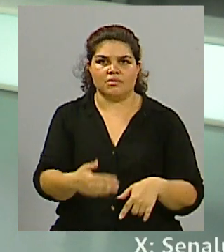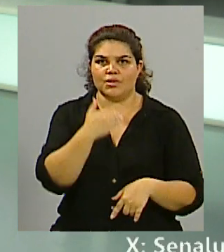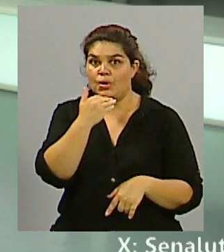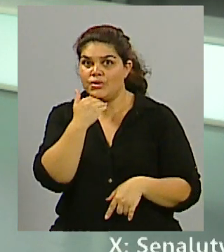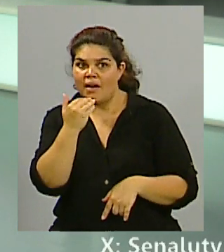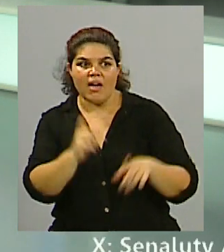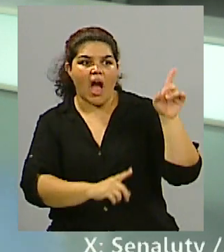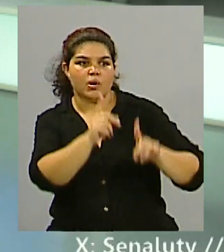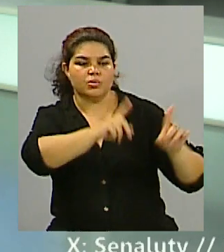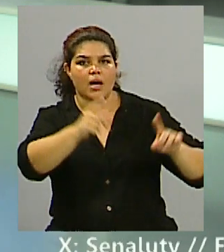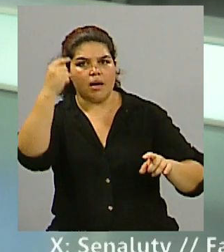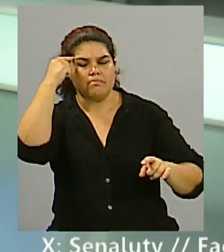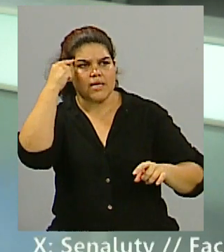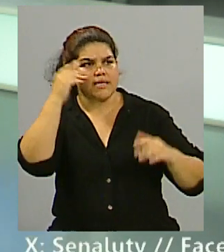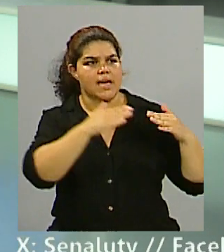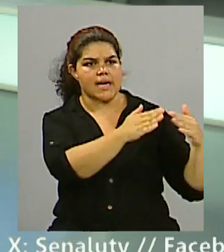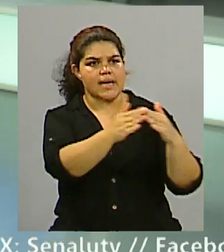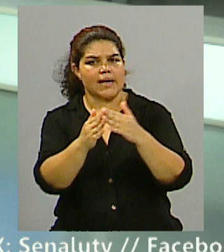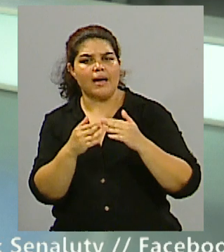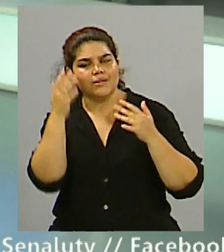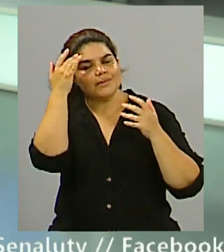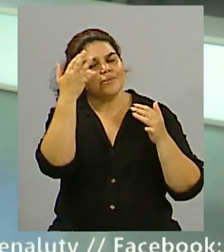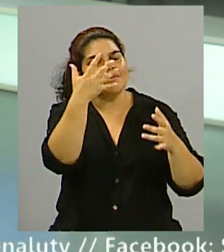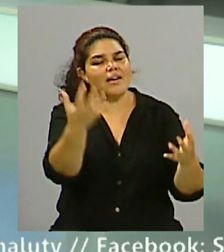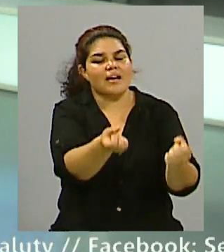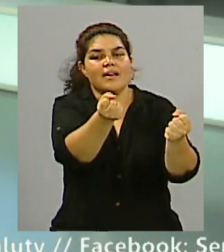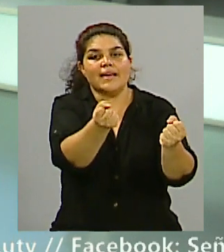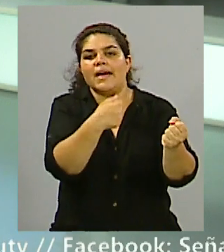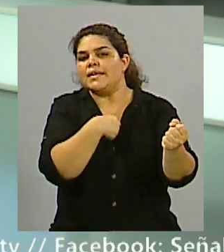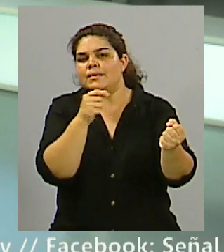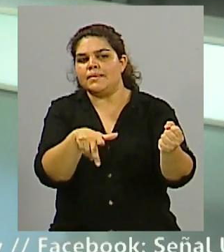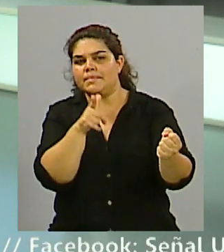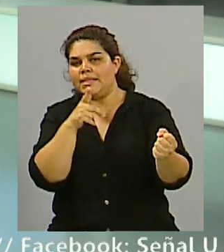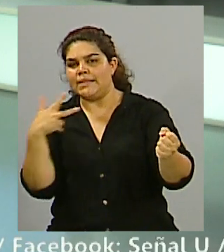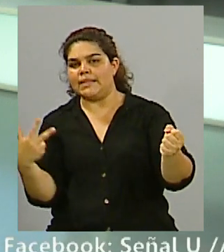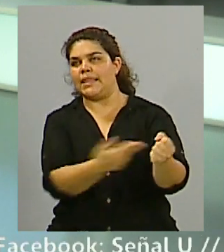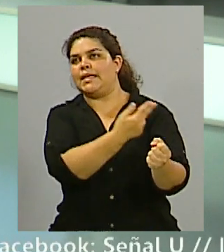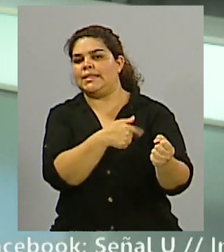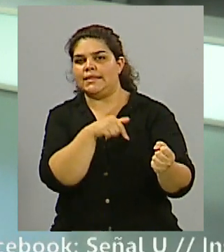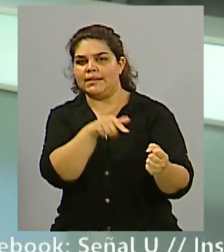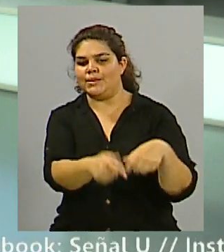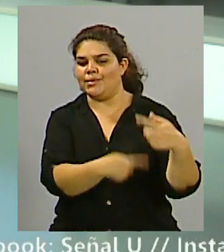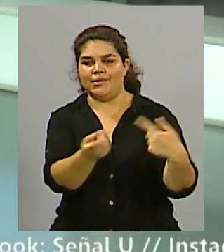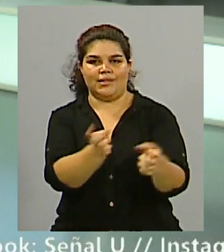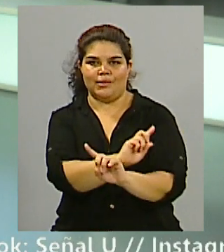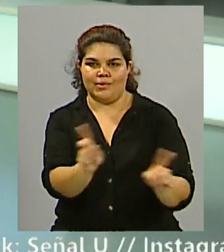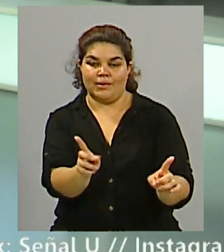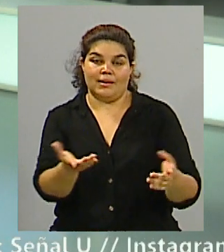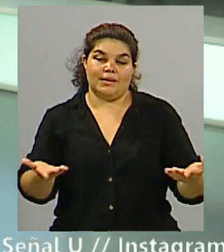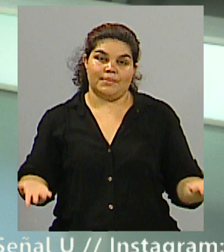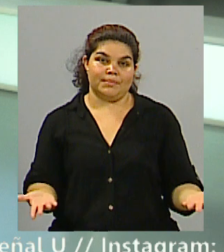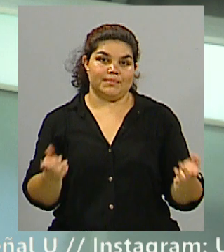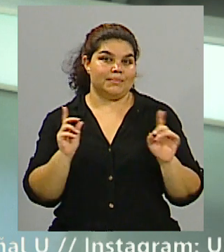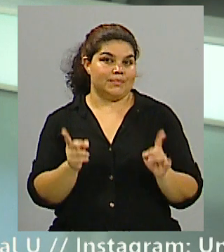vez soñando con una vivienda y frente a un déficit habitacional muy marcado en la Argentina, bueno, dice, todavía no hay nada claro en cuanto